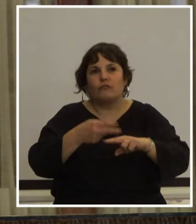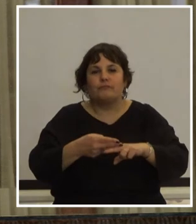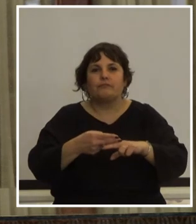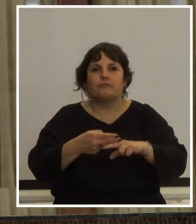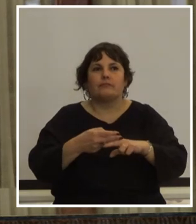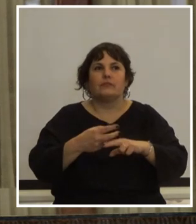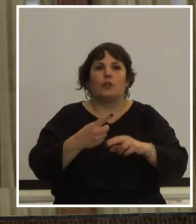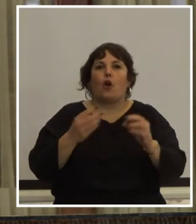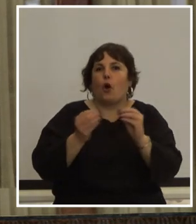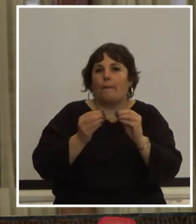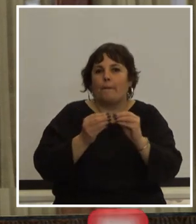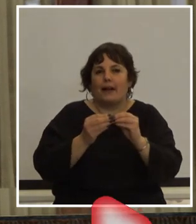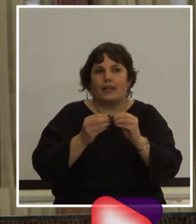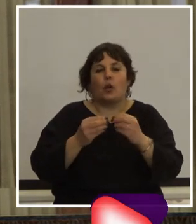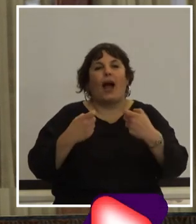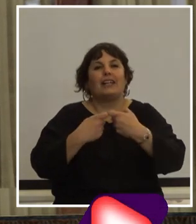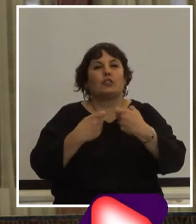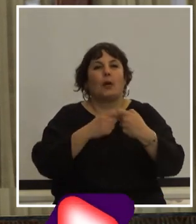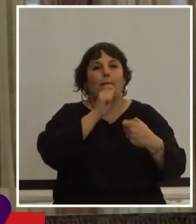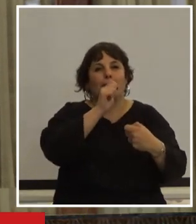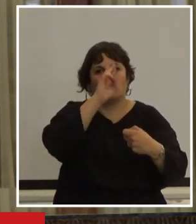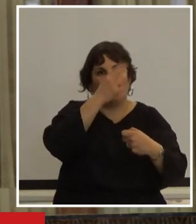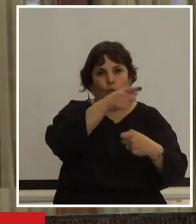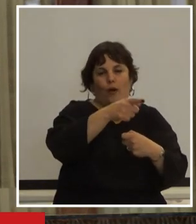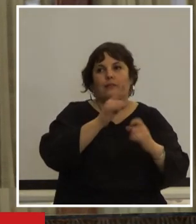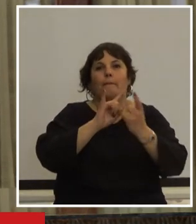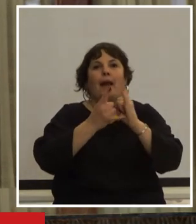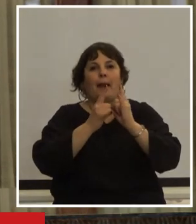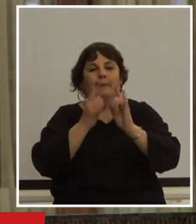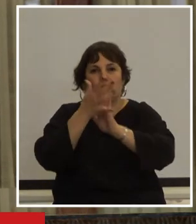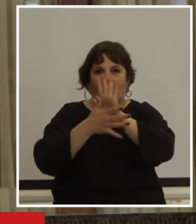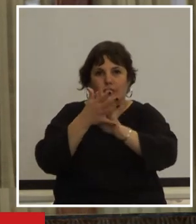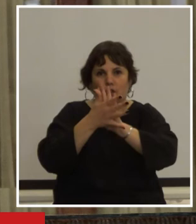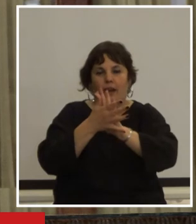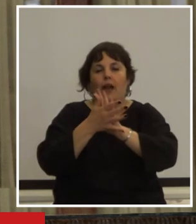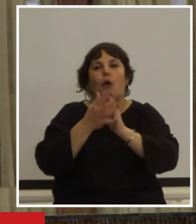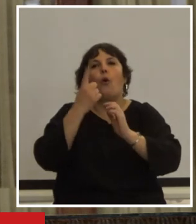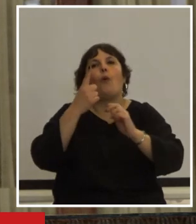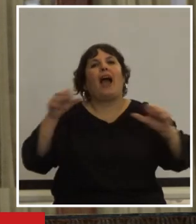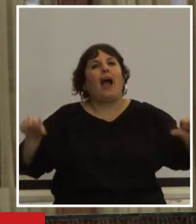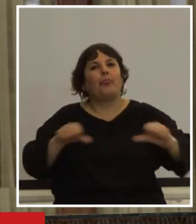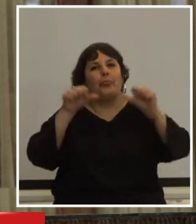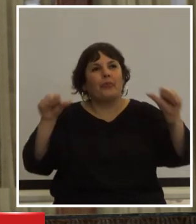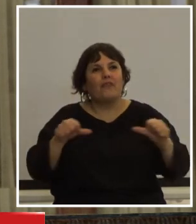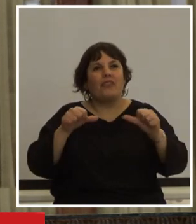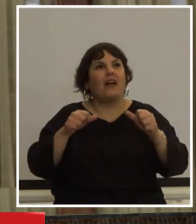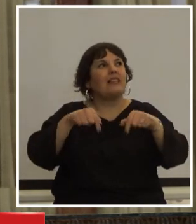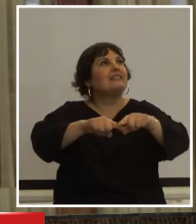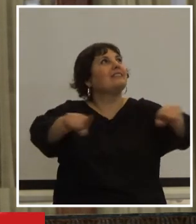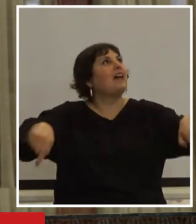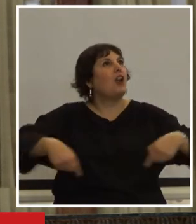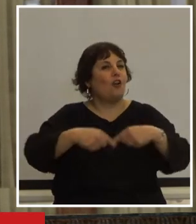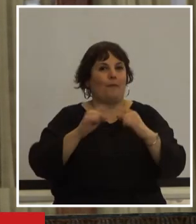con los compañeros de la Asociación de la Prensa Uruguaya y el Parlamento Nacional haciendo una actividad en el Salón de los Pasos